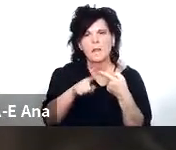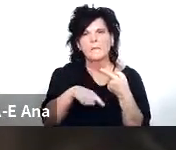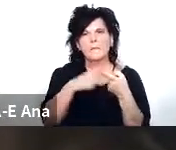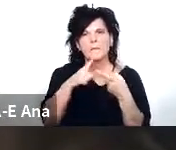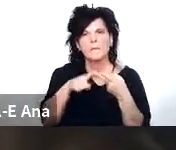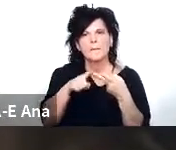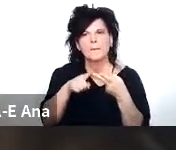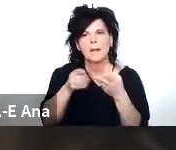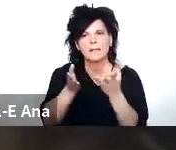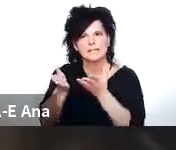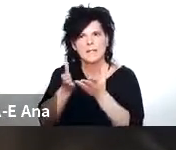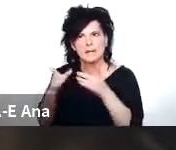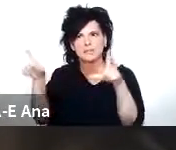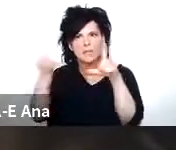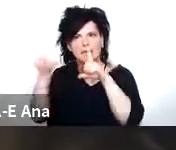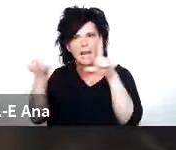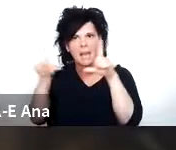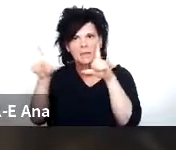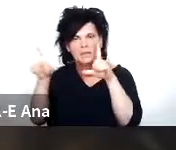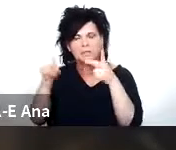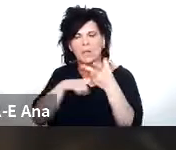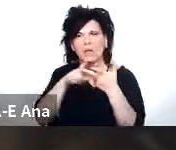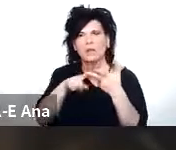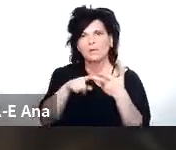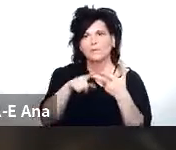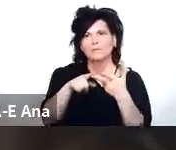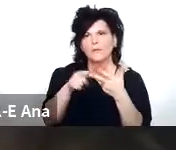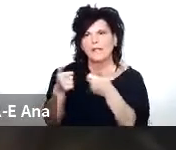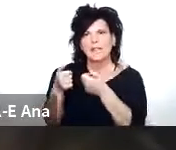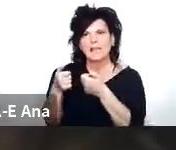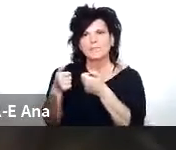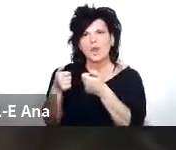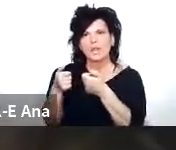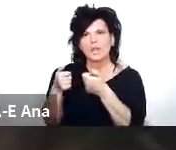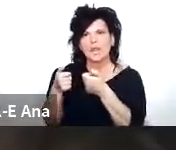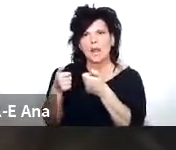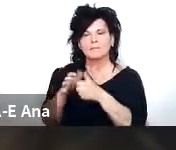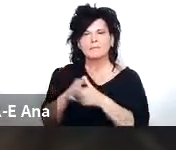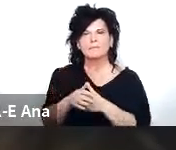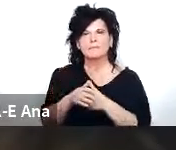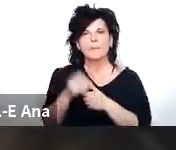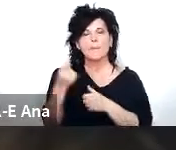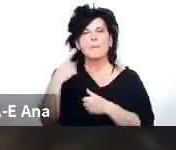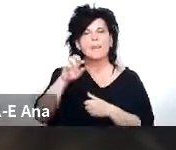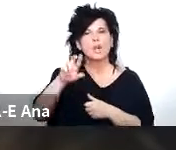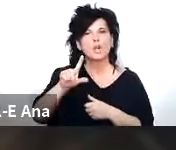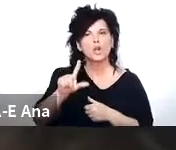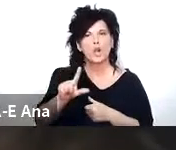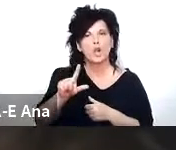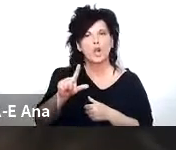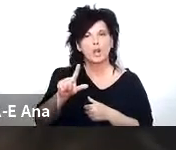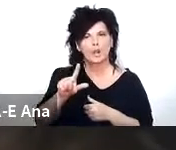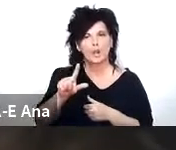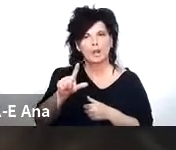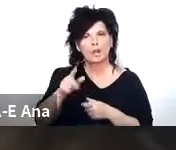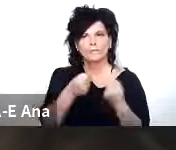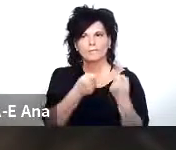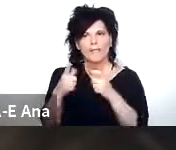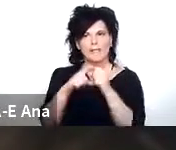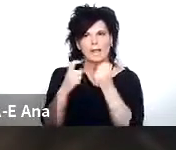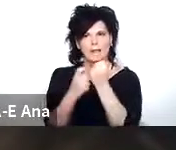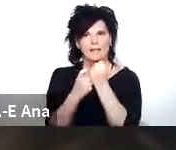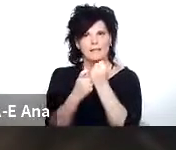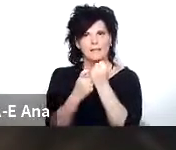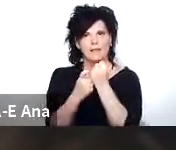servicio de televisión por cable operador de telefonía móvil pero en el rol de provisión de internet